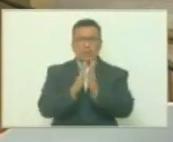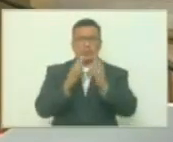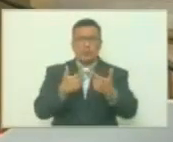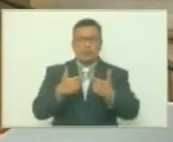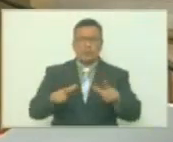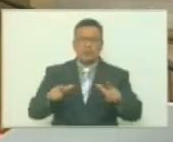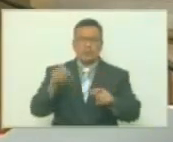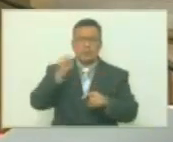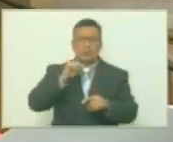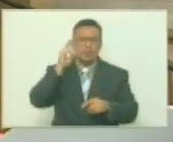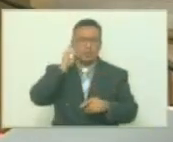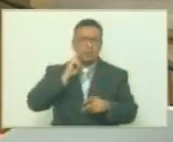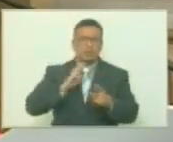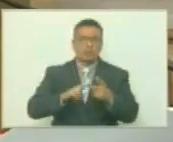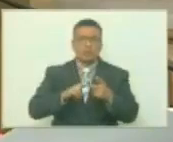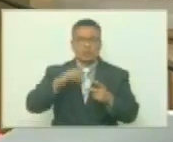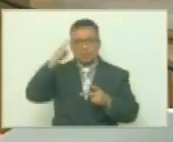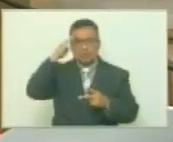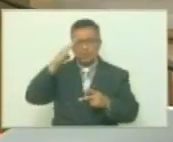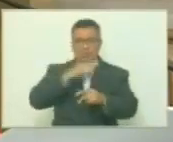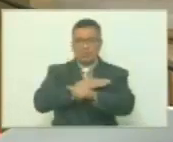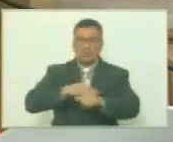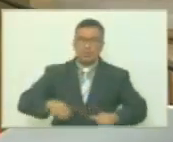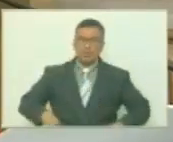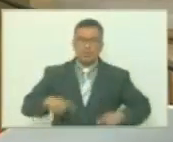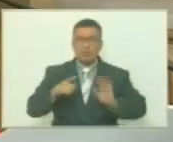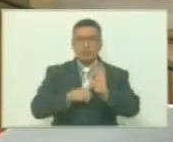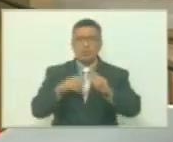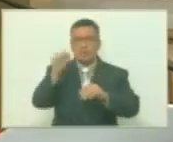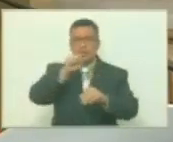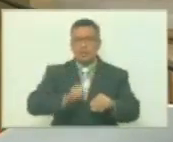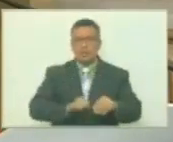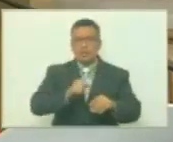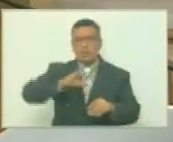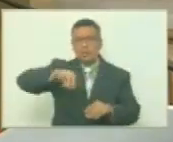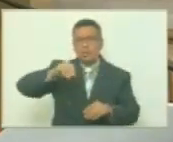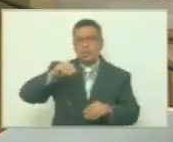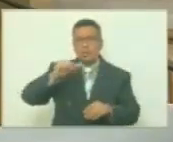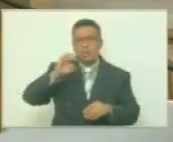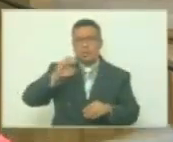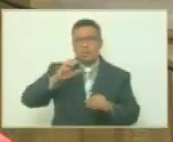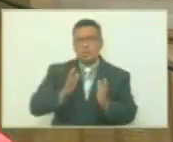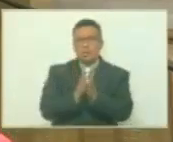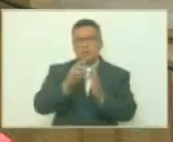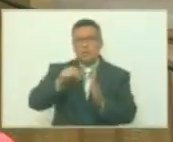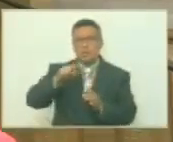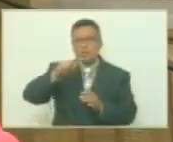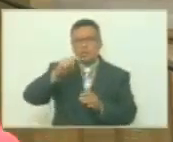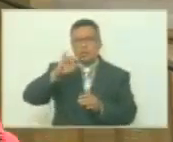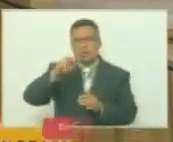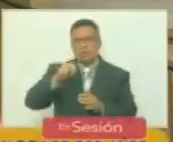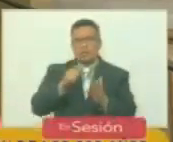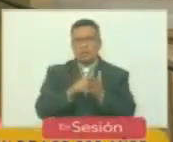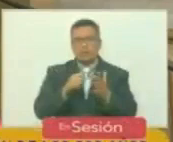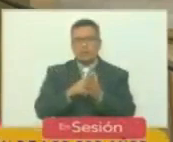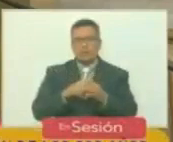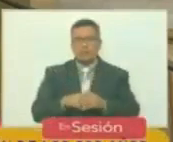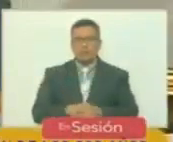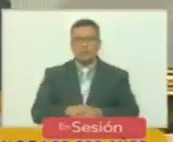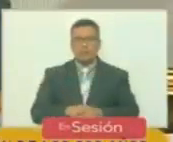libertador Simón Bolívar y el general de los ejércitos del sur José de San Martín es todo el punto ciudadano presidente